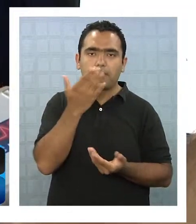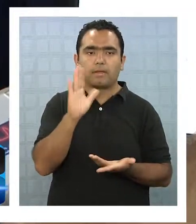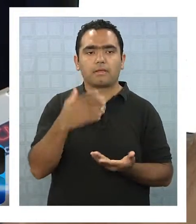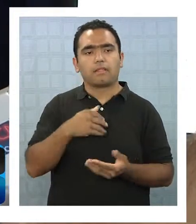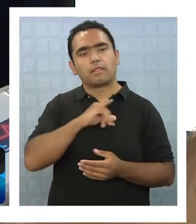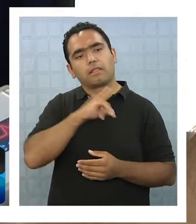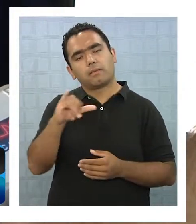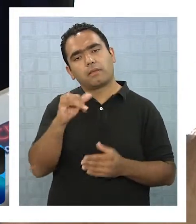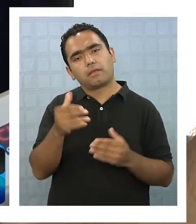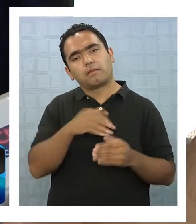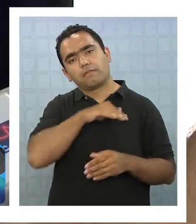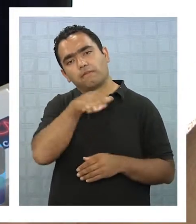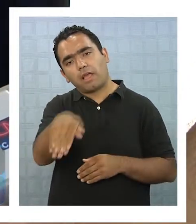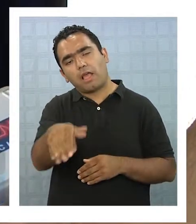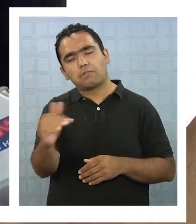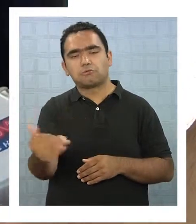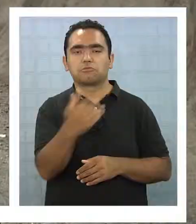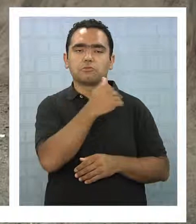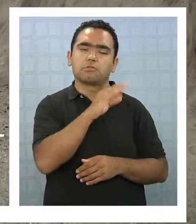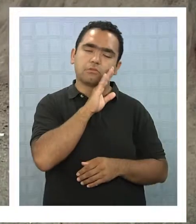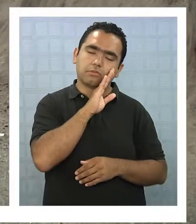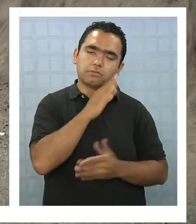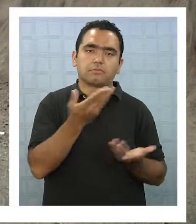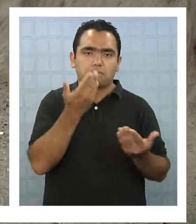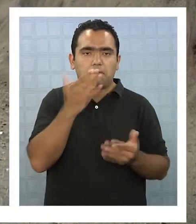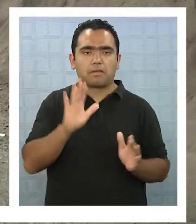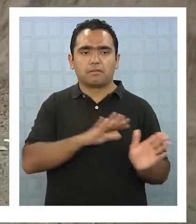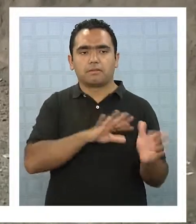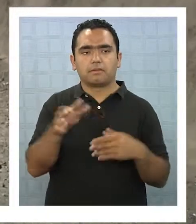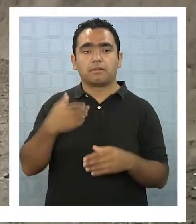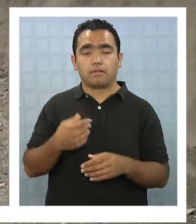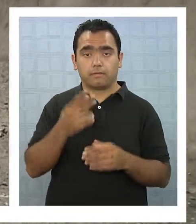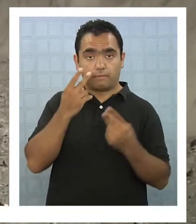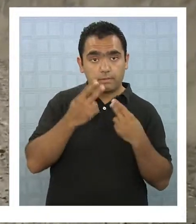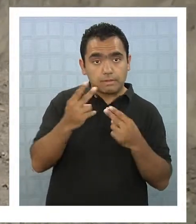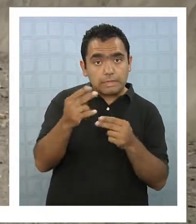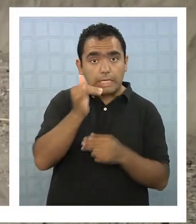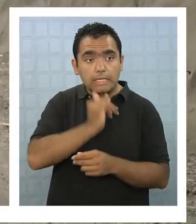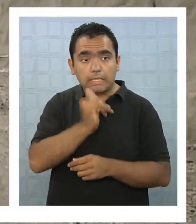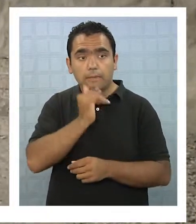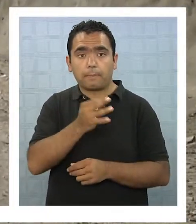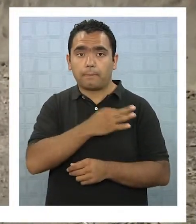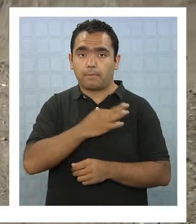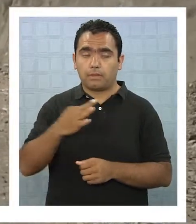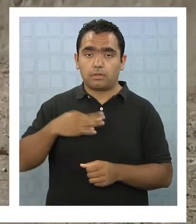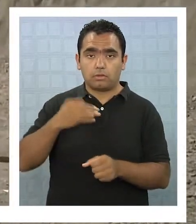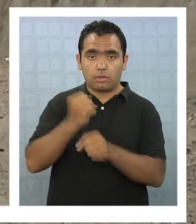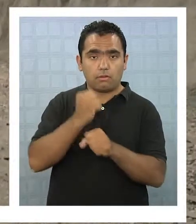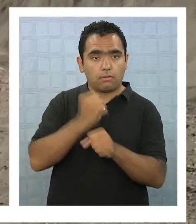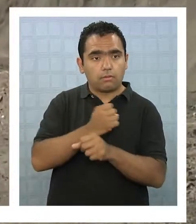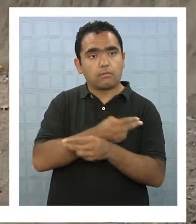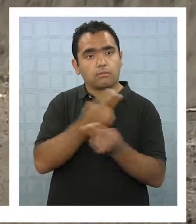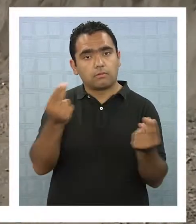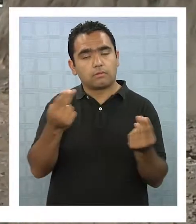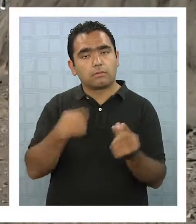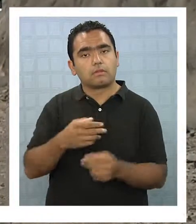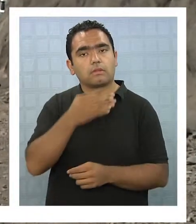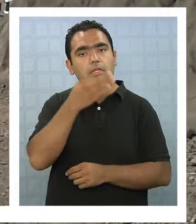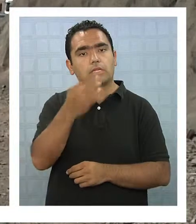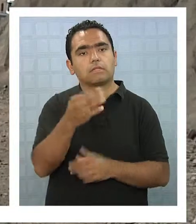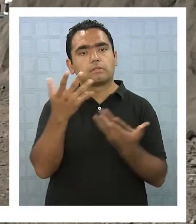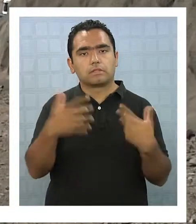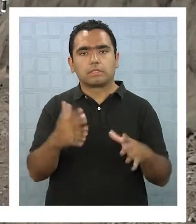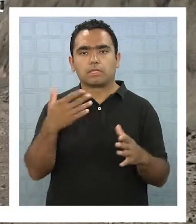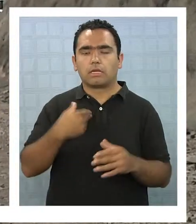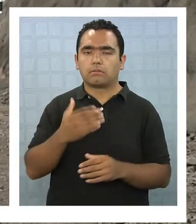bajo y después cuando subo también. En su visita a Iquique, el ministro de Obras Públicas indicó que se estén